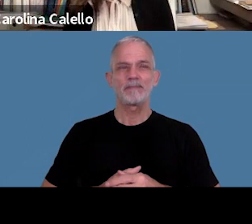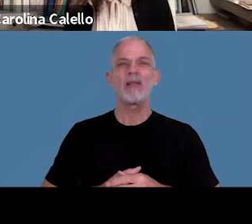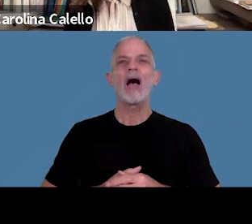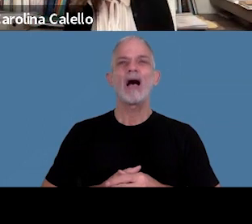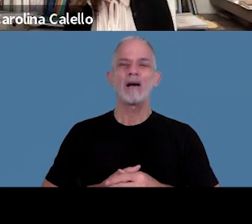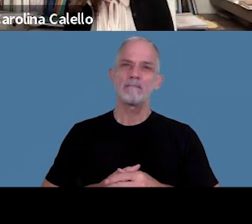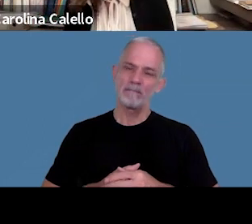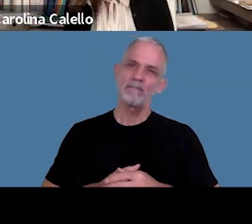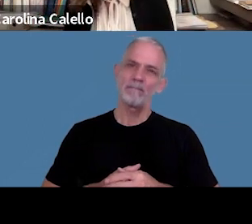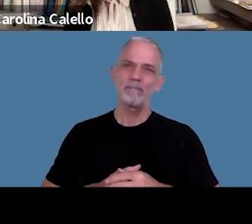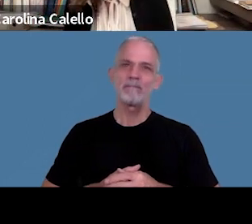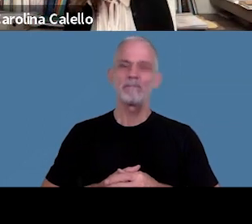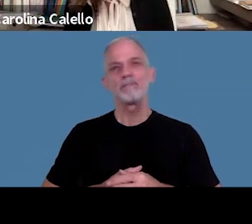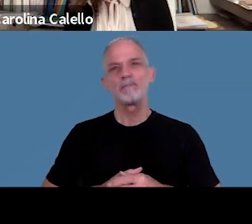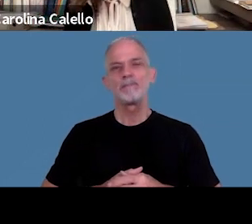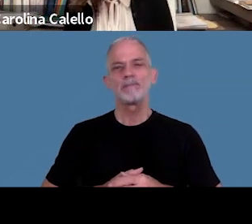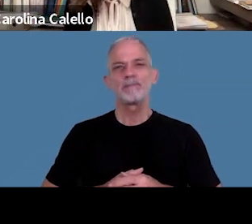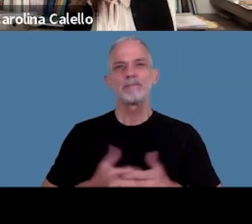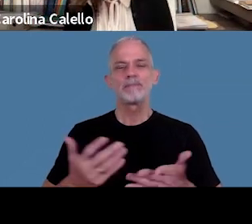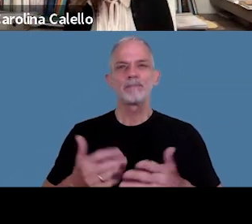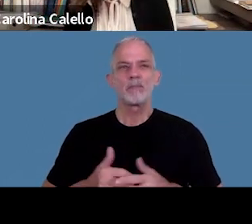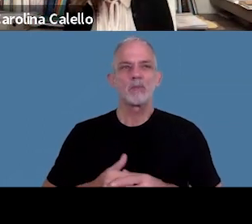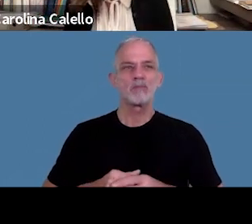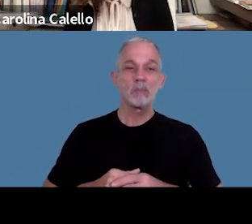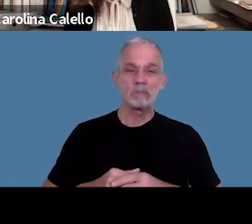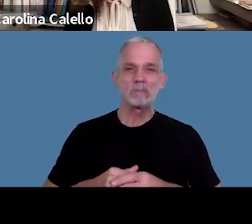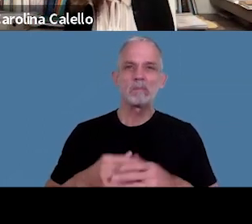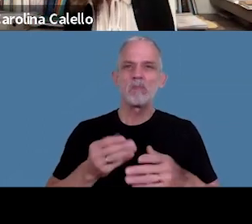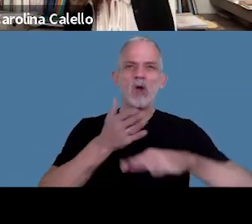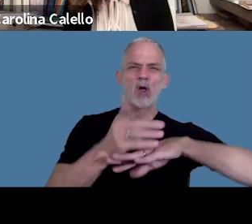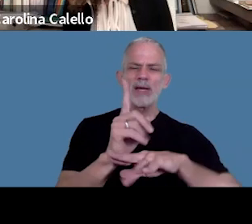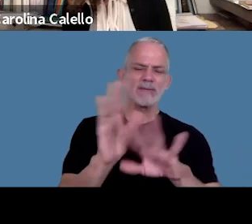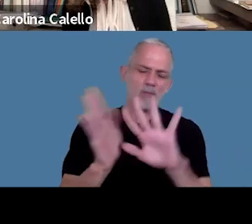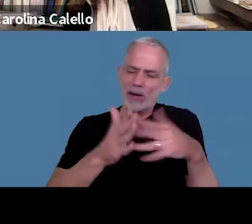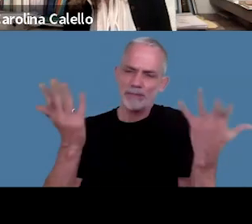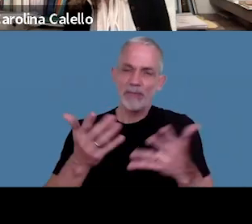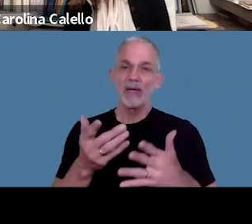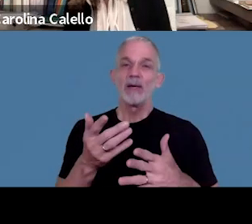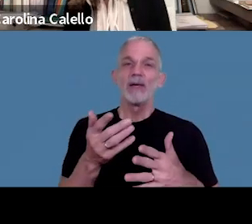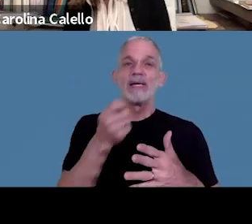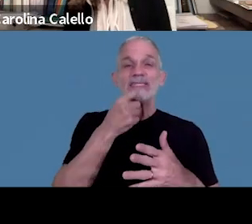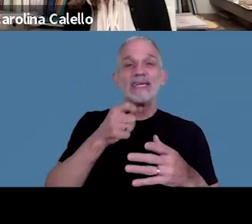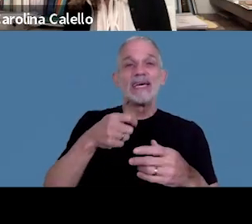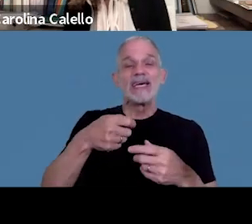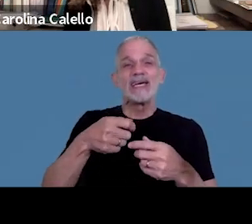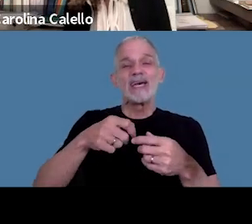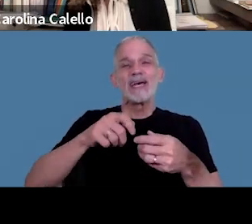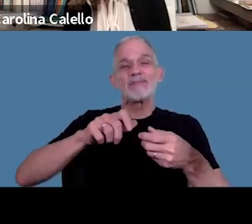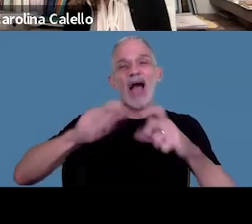bueno no le da ingresar para que quede reflejado bueno si no hay ajuste yo